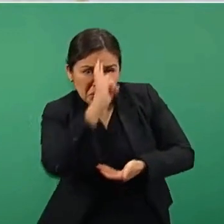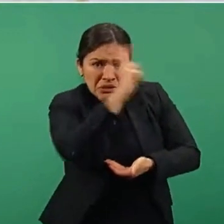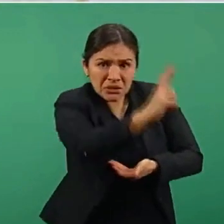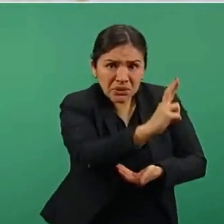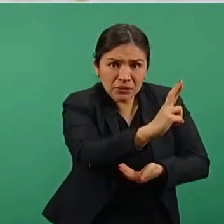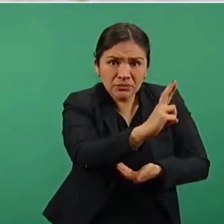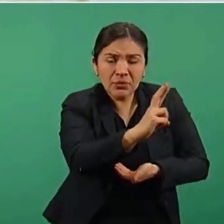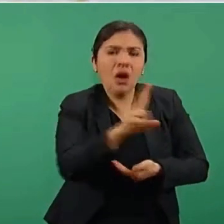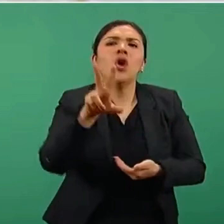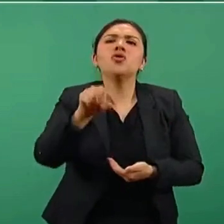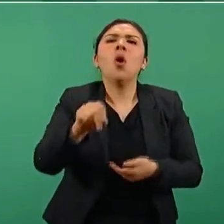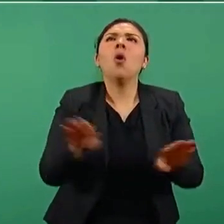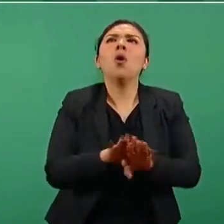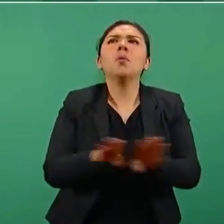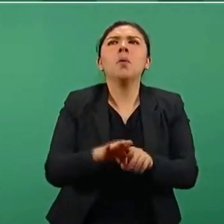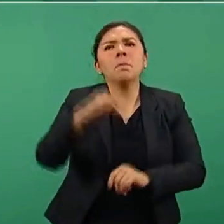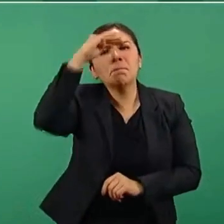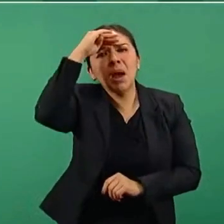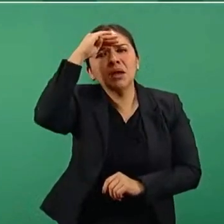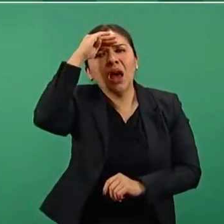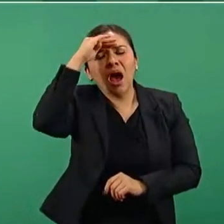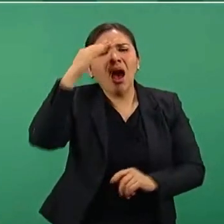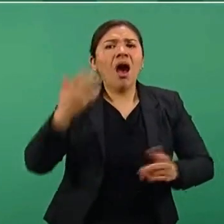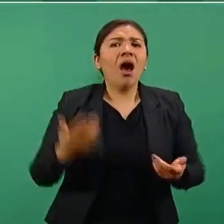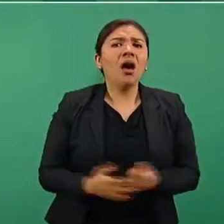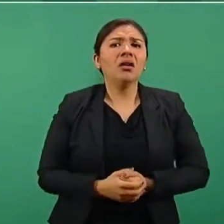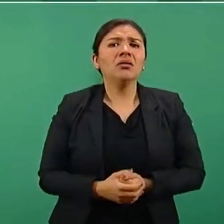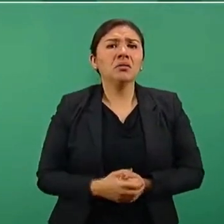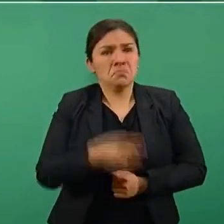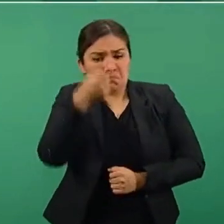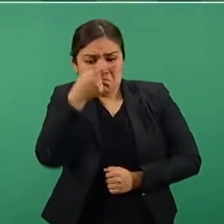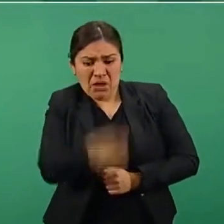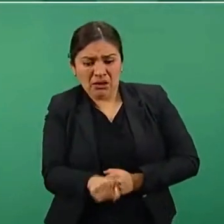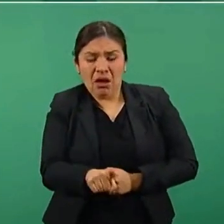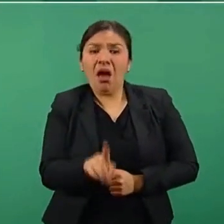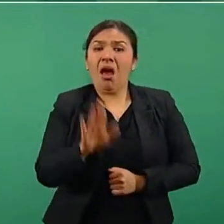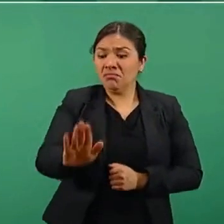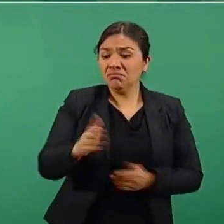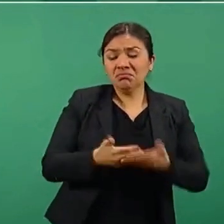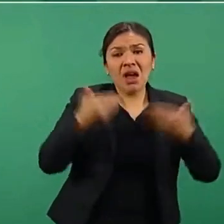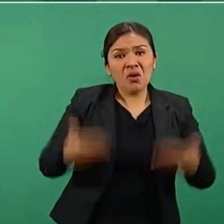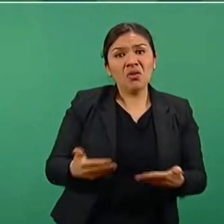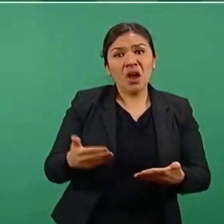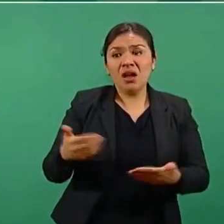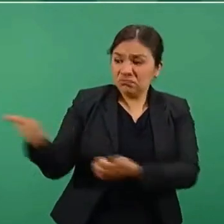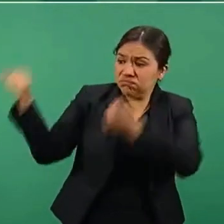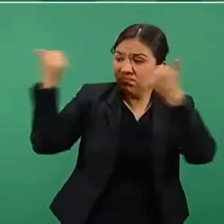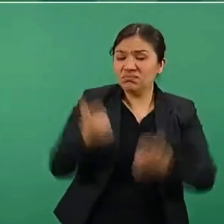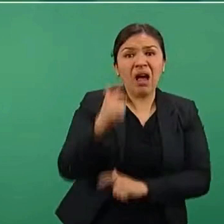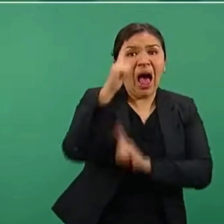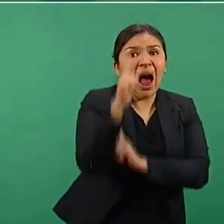Nada de que, a ver, vas a meter ahora armas